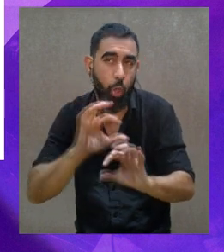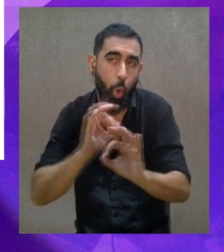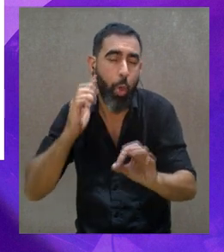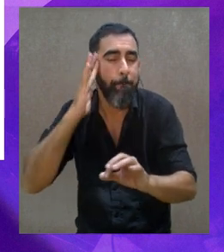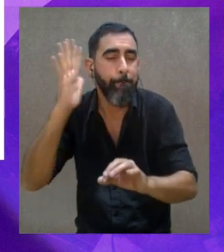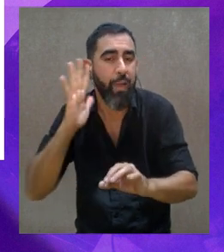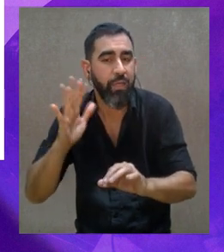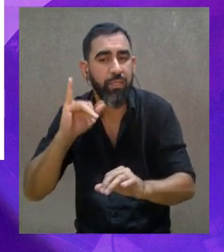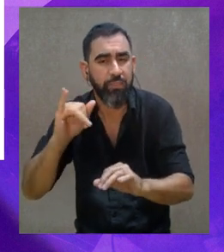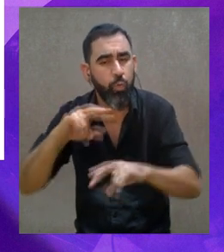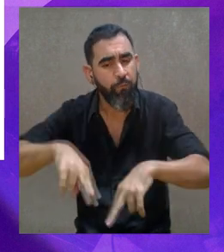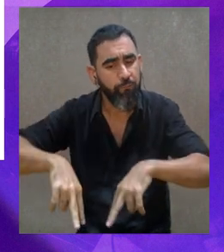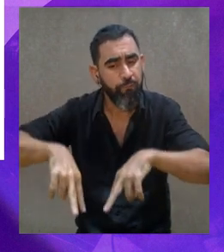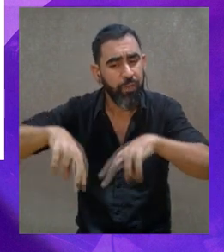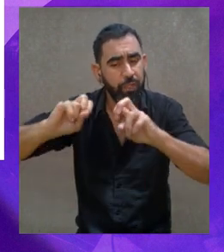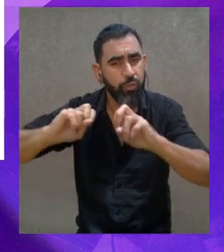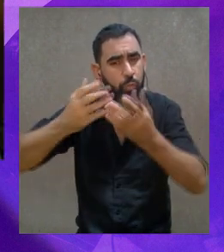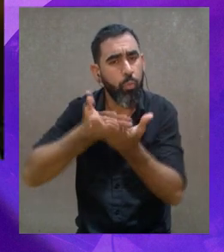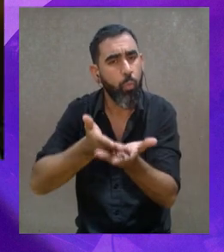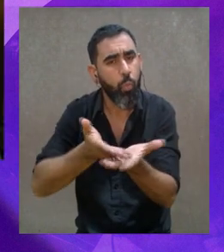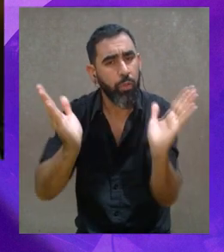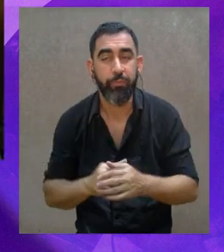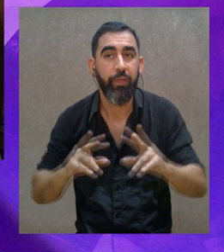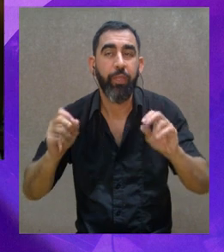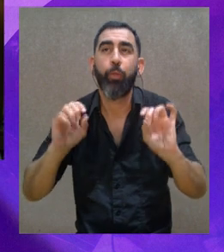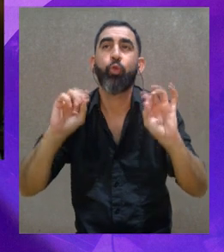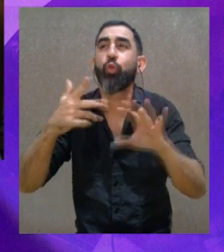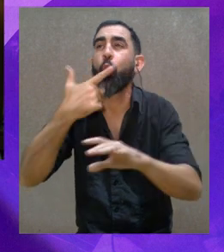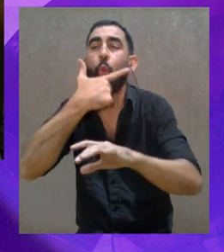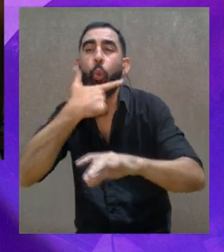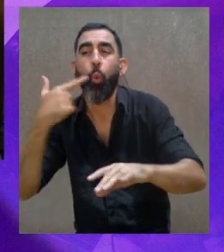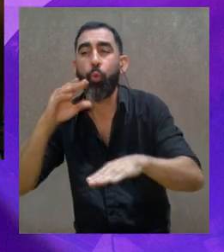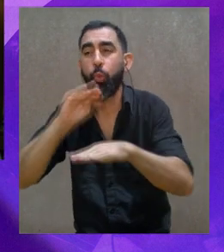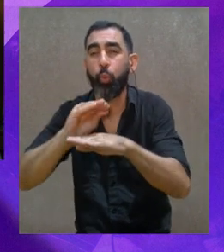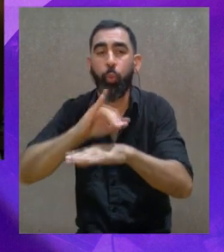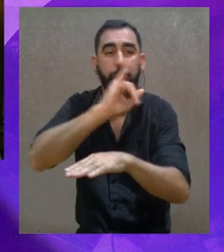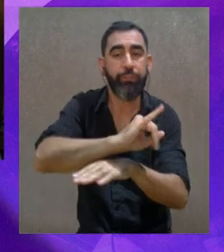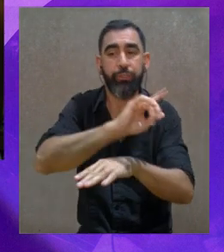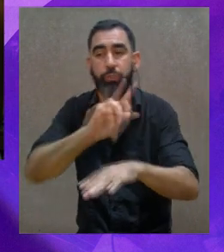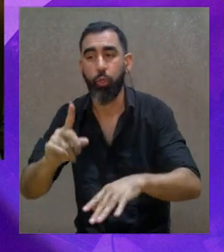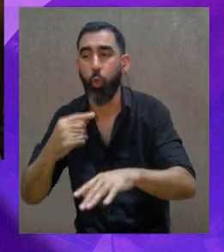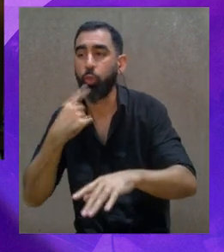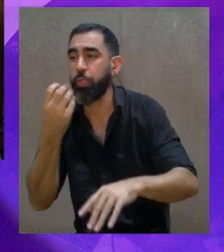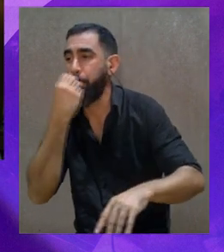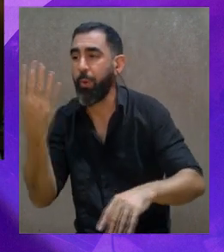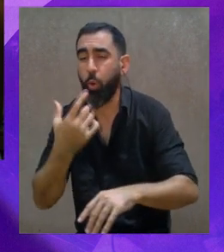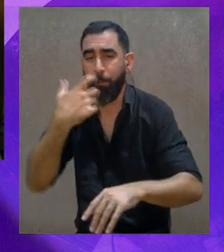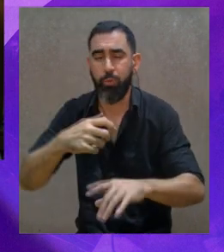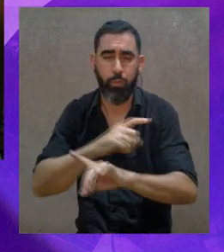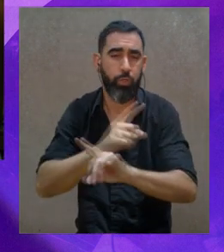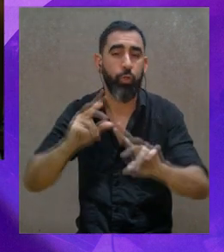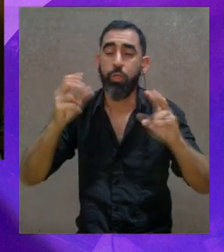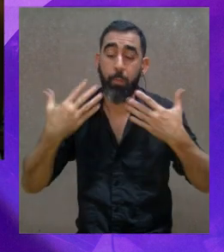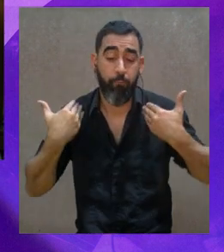de condiciones y que puedan cantar... Te quiero hacer una pregunta, perdón, Esteban, ¿por qué crees que la tendencia